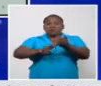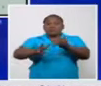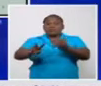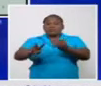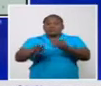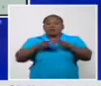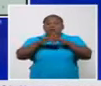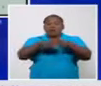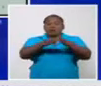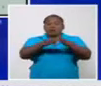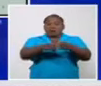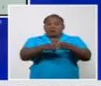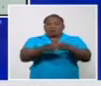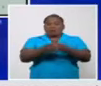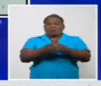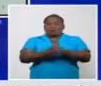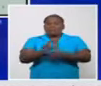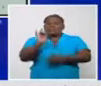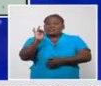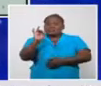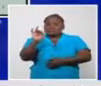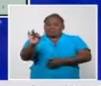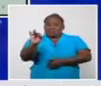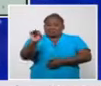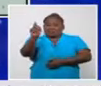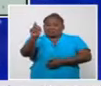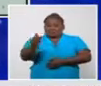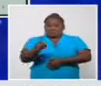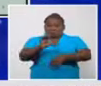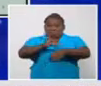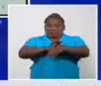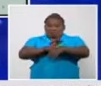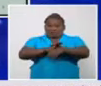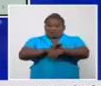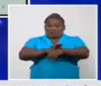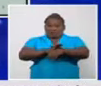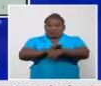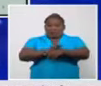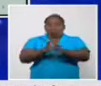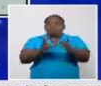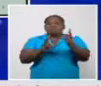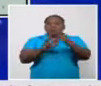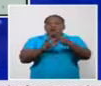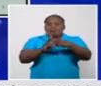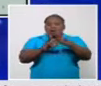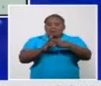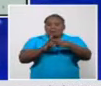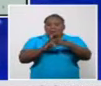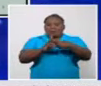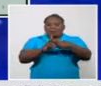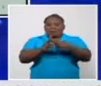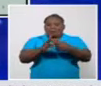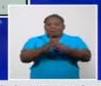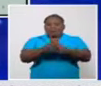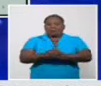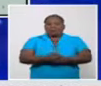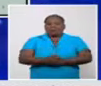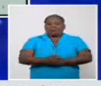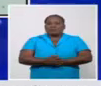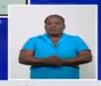Granma los 7 pacientes autóctonos diagnosticados ayer pertenecen al municipio Cabecera